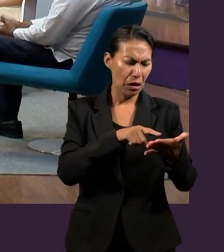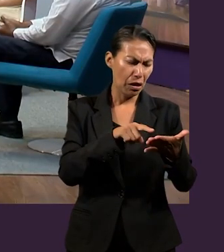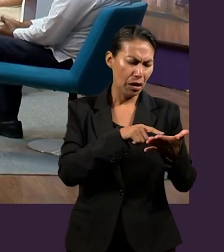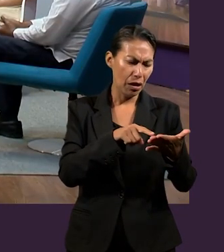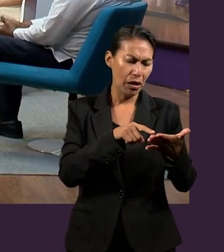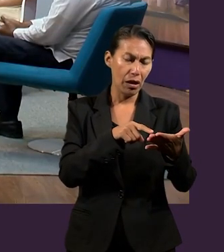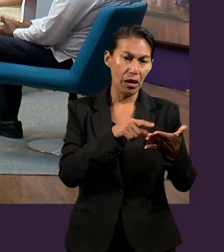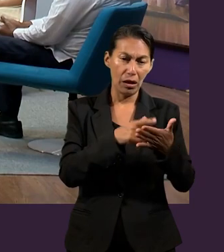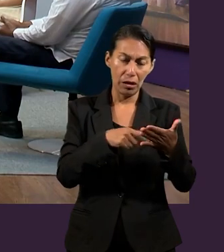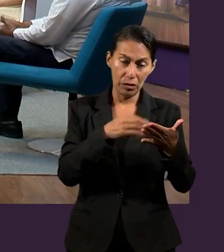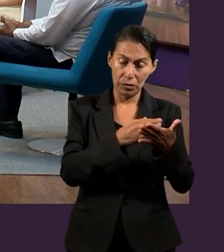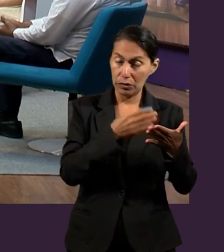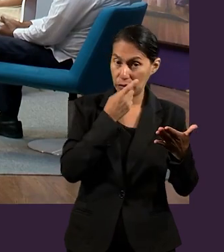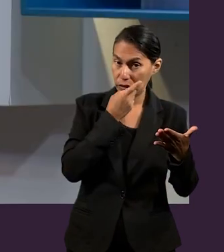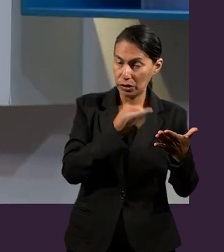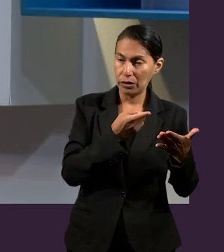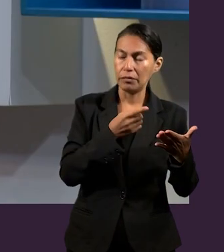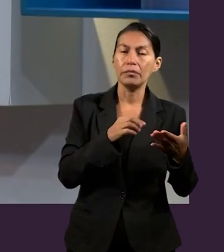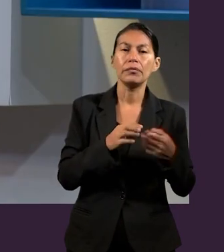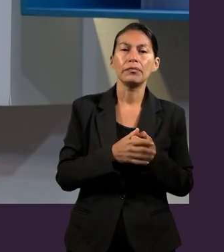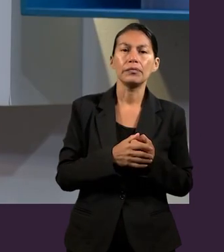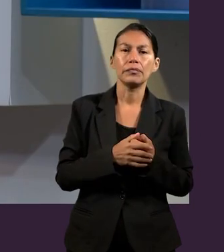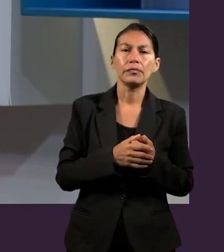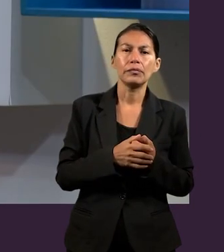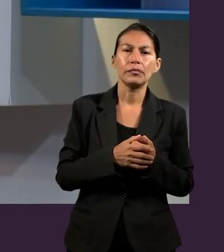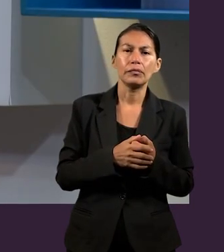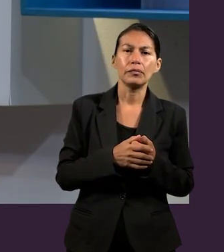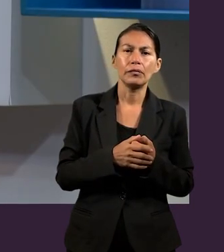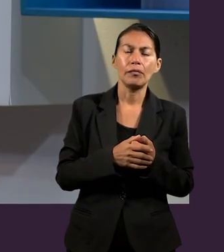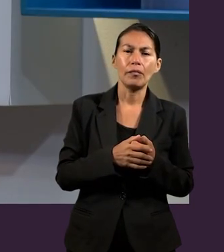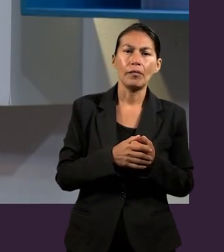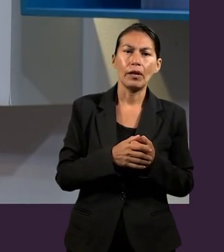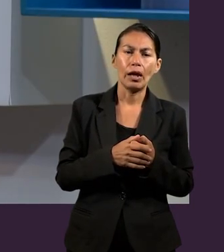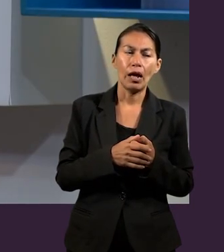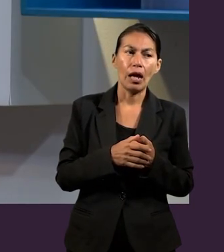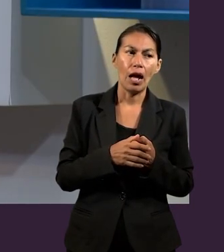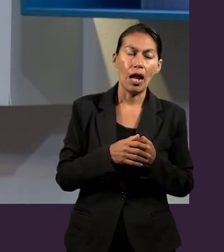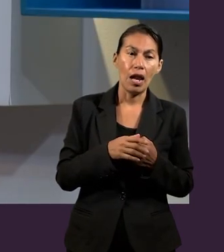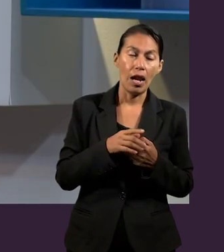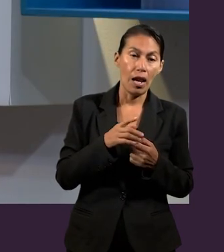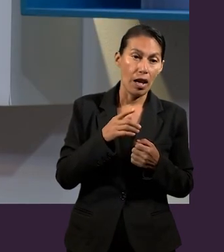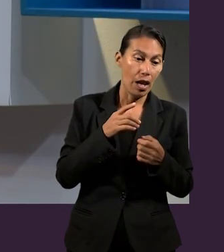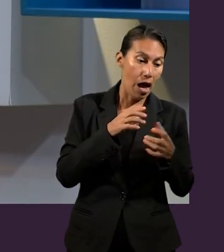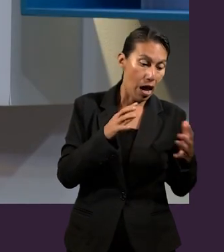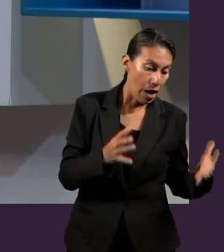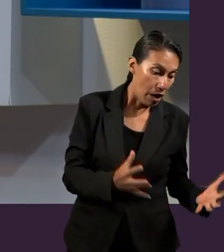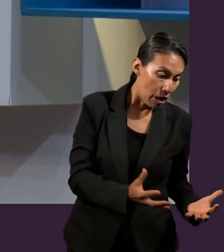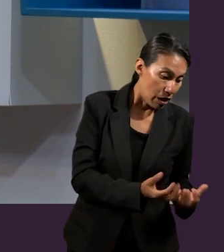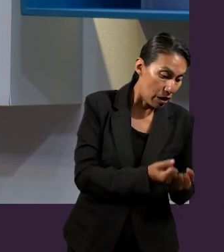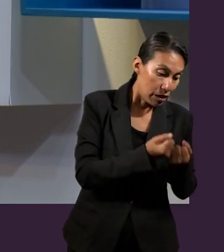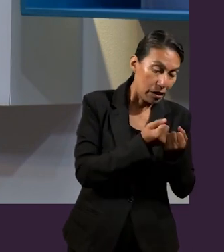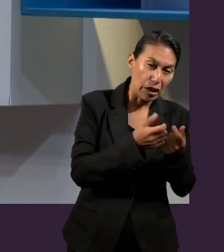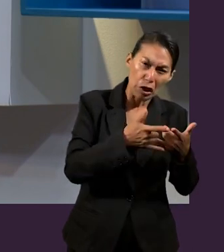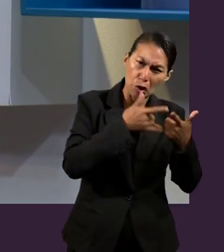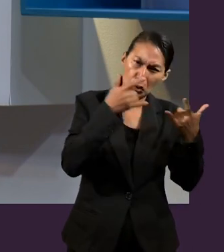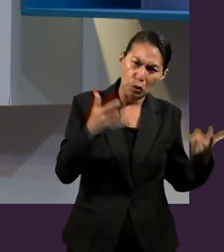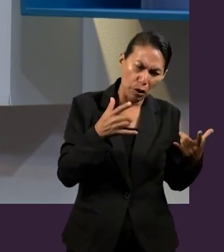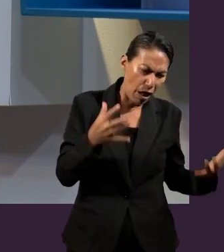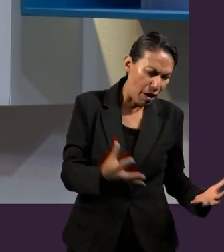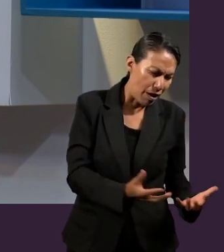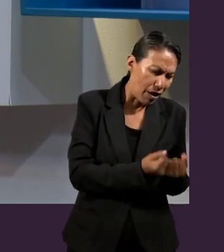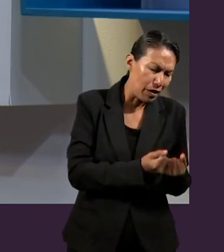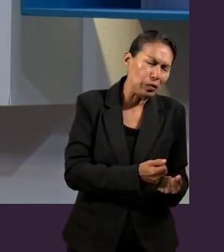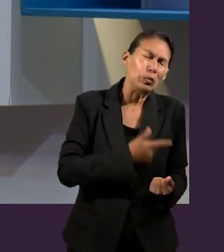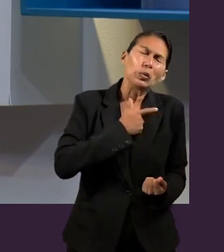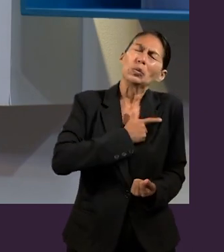del comentario, de la introducción de la lección, que dice, no hay nada tan apasionante como una